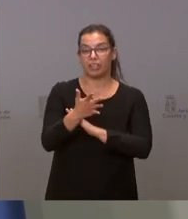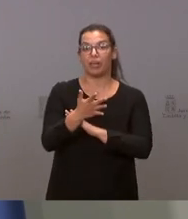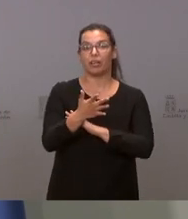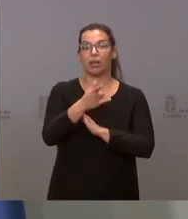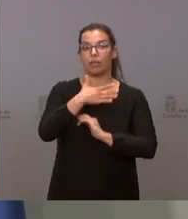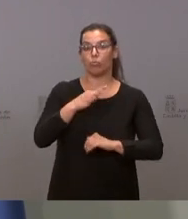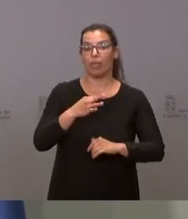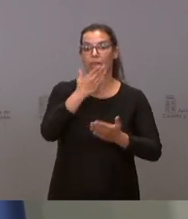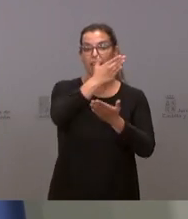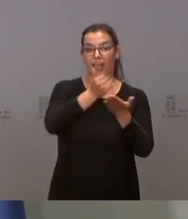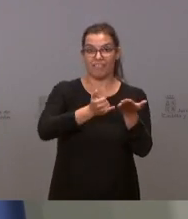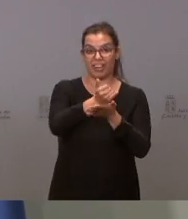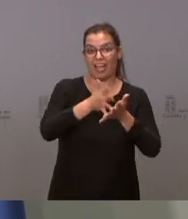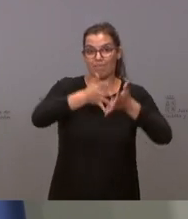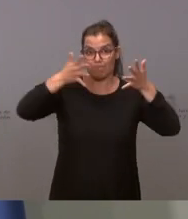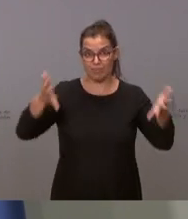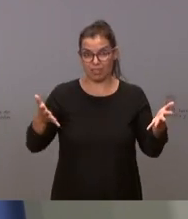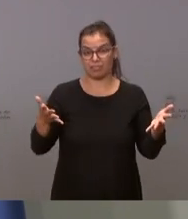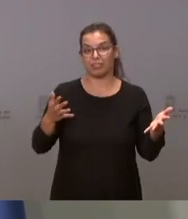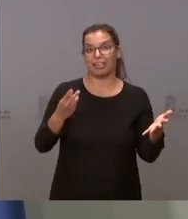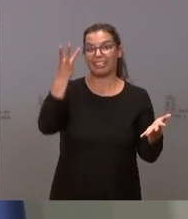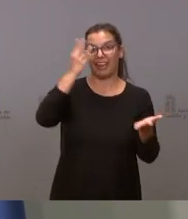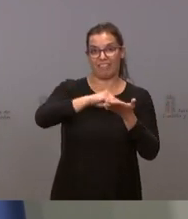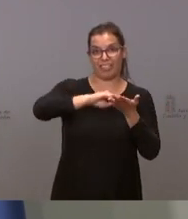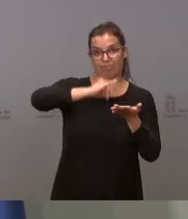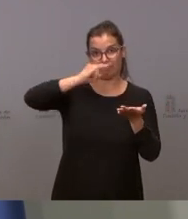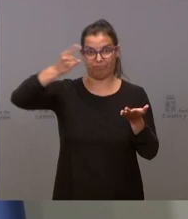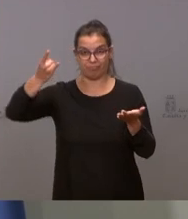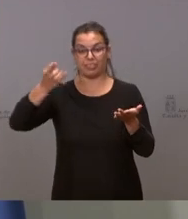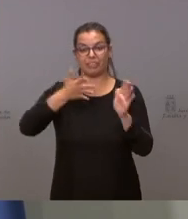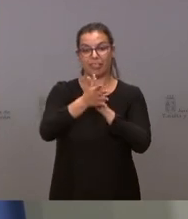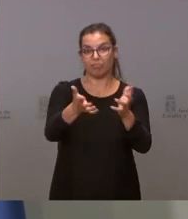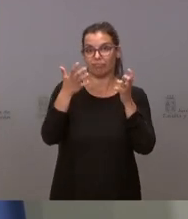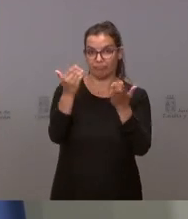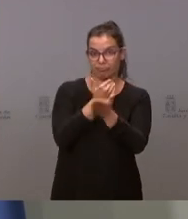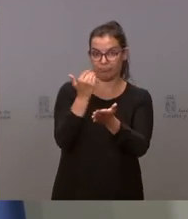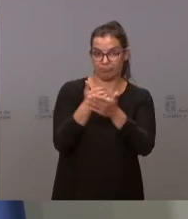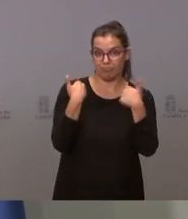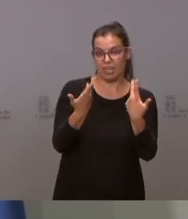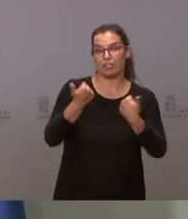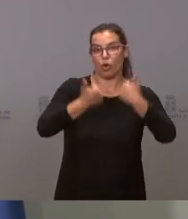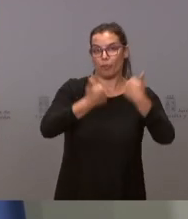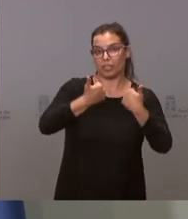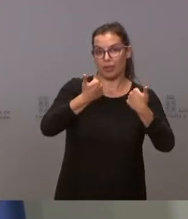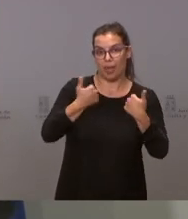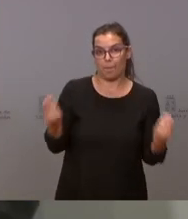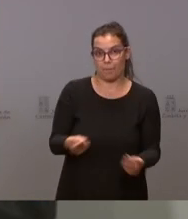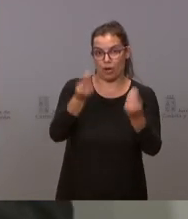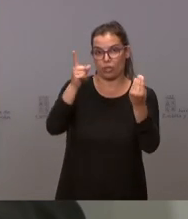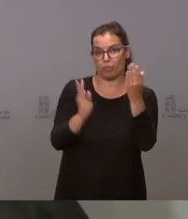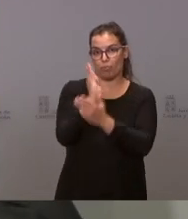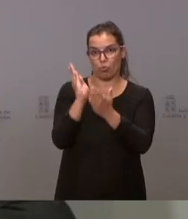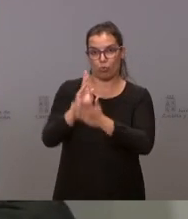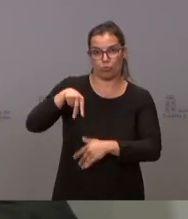contar con fincas tres veces más grandes que las actuales, convirtiendo así las explotaciones en más rentables, mejorando su competitividad y su productividad.